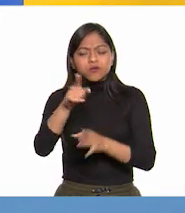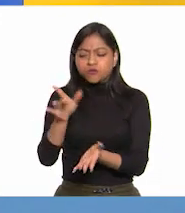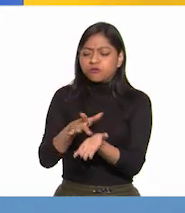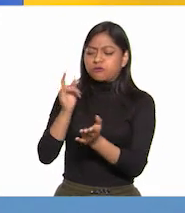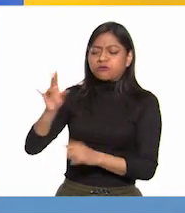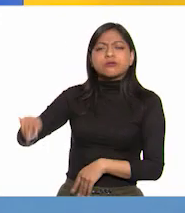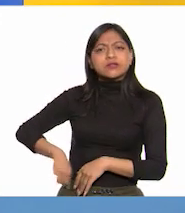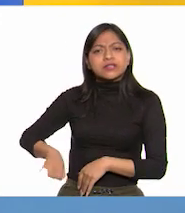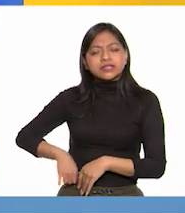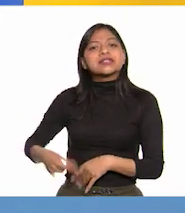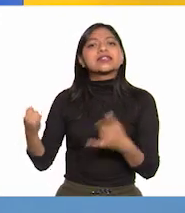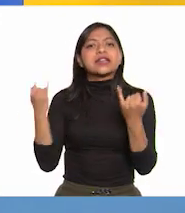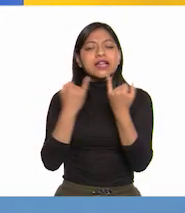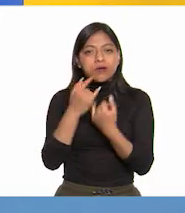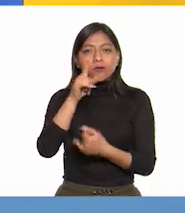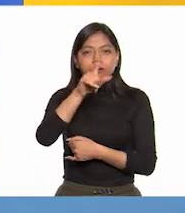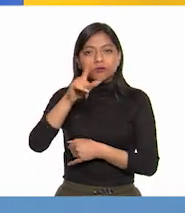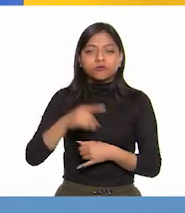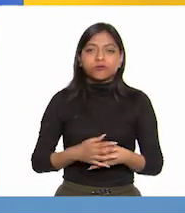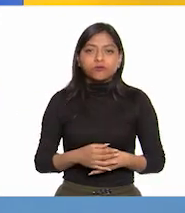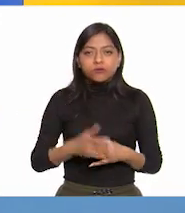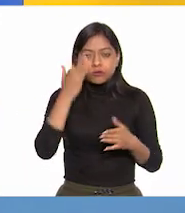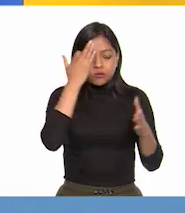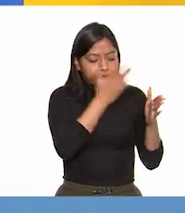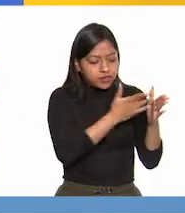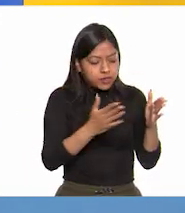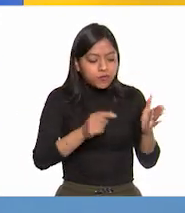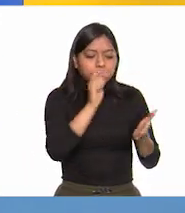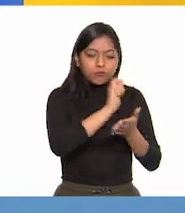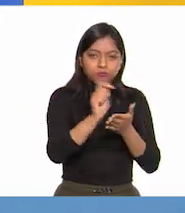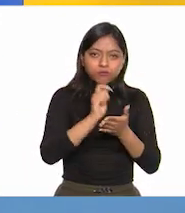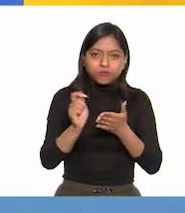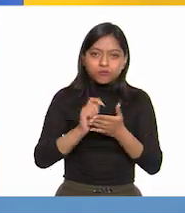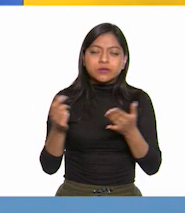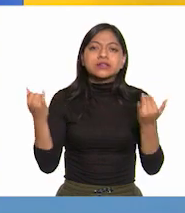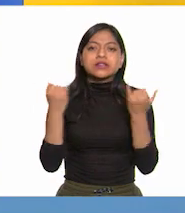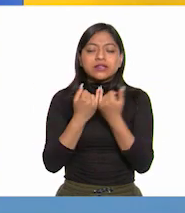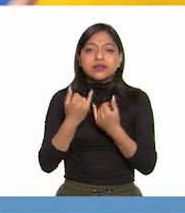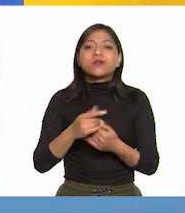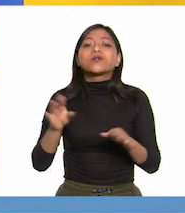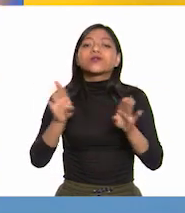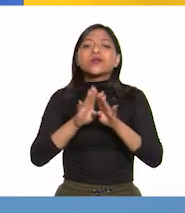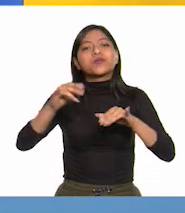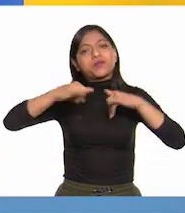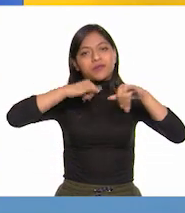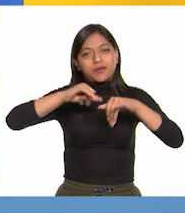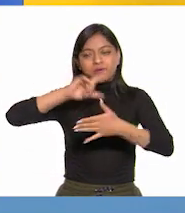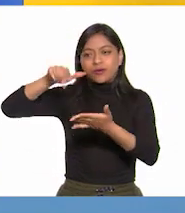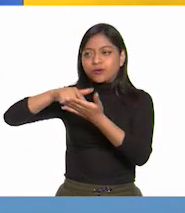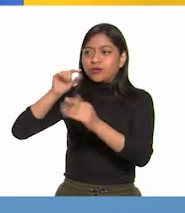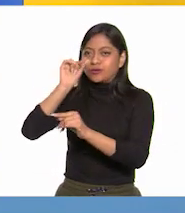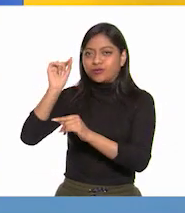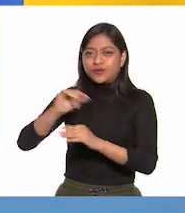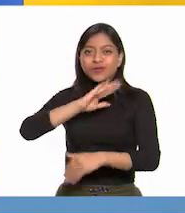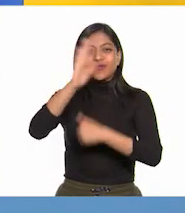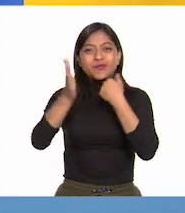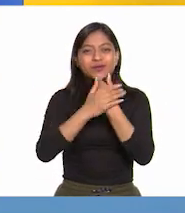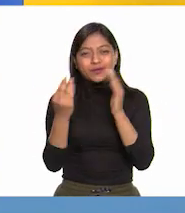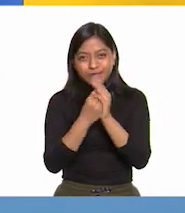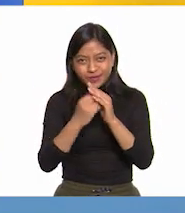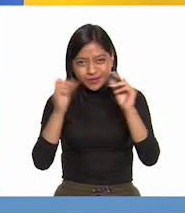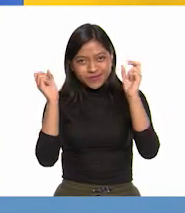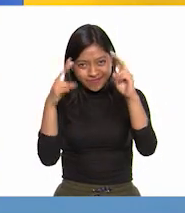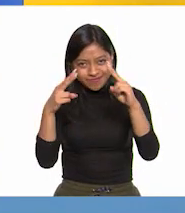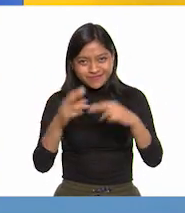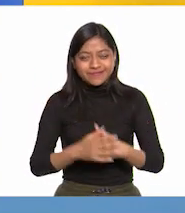interesantes y ubicarlos en el tiempo a través de una línea y en el espacio a través de un mapa. Nos vemos en la próxima clase.